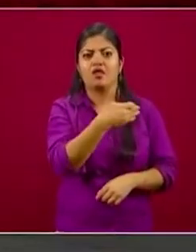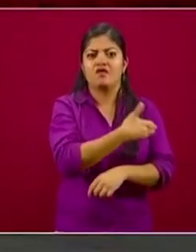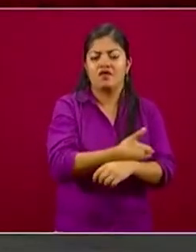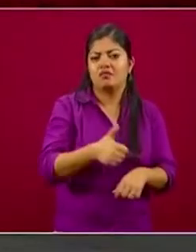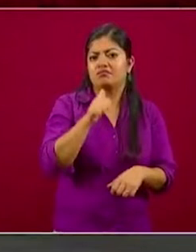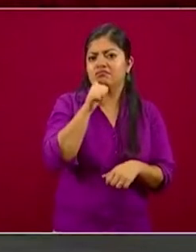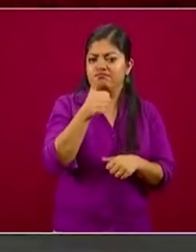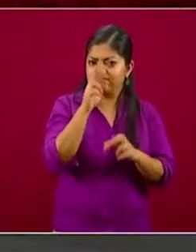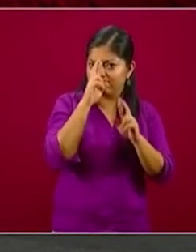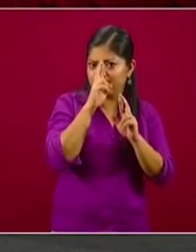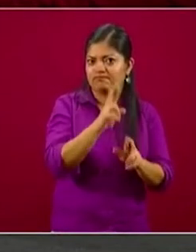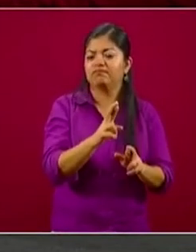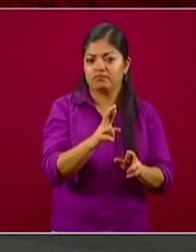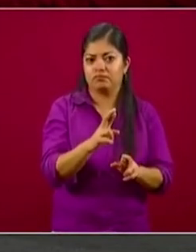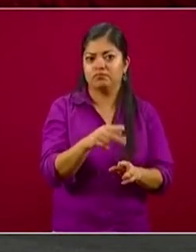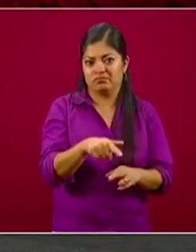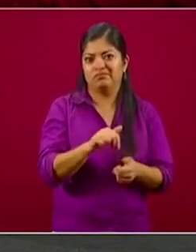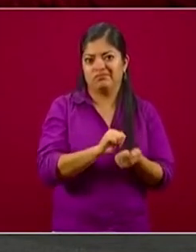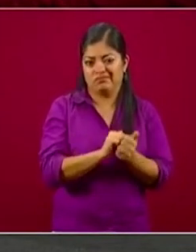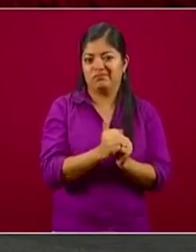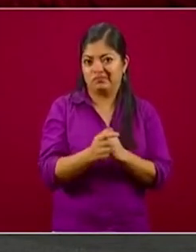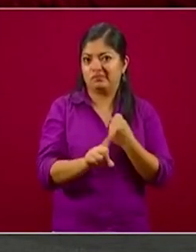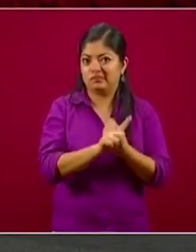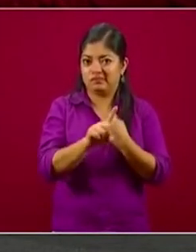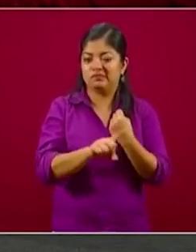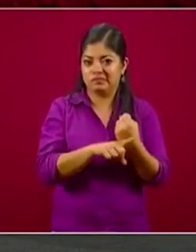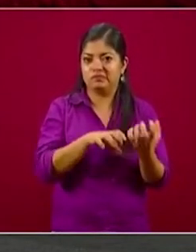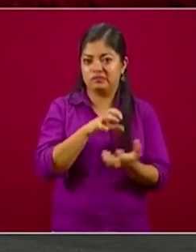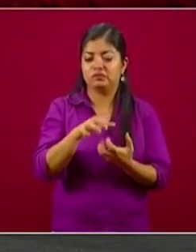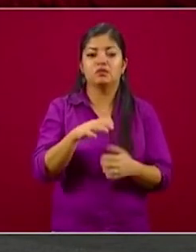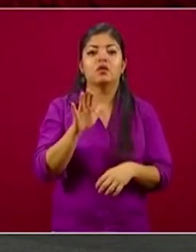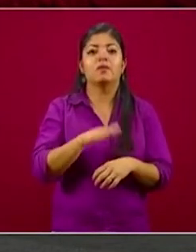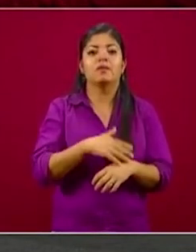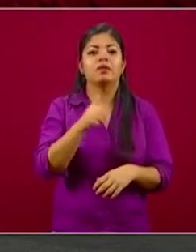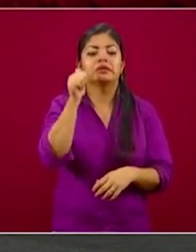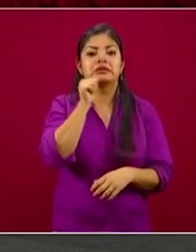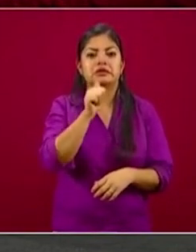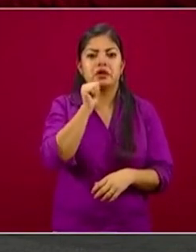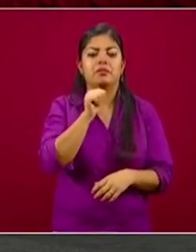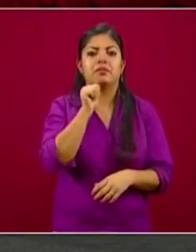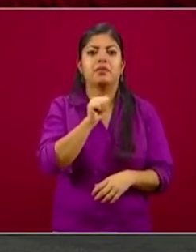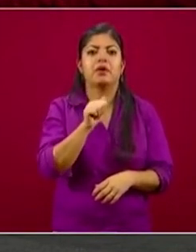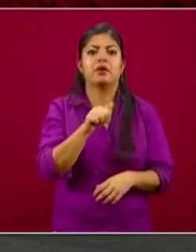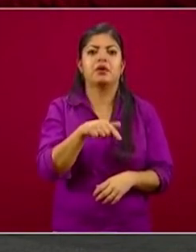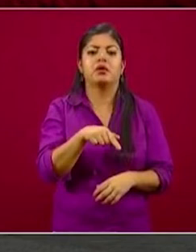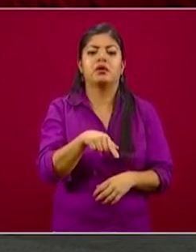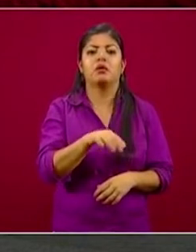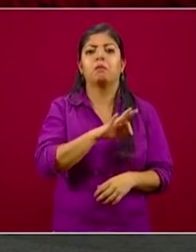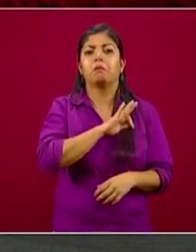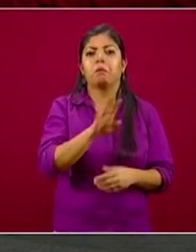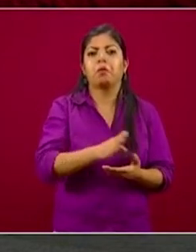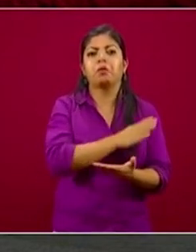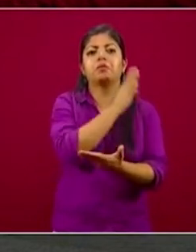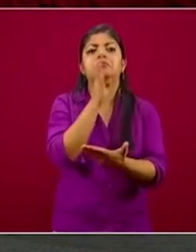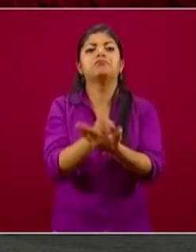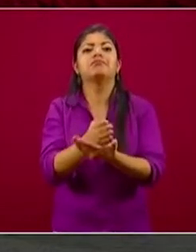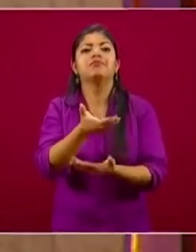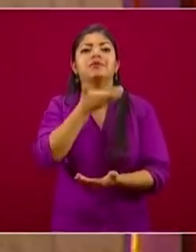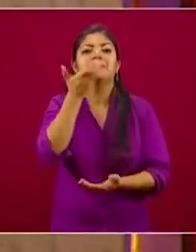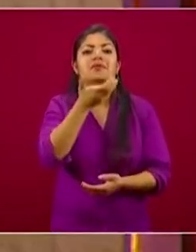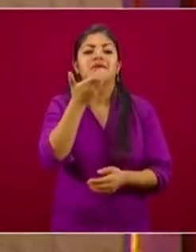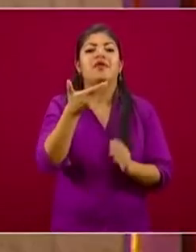hombres y mujeres y que, digamos, también generalmente pueden asistir a sus talleres o a sus grupos,